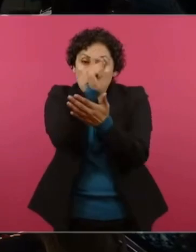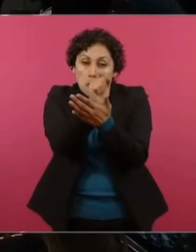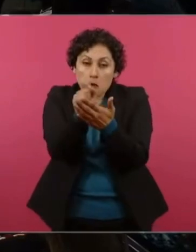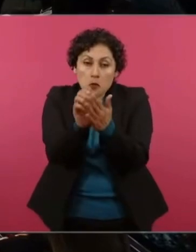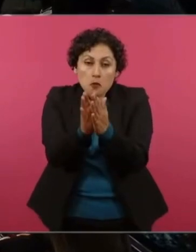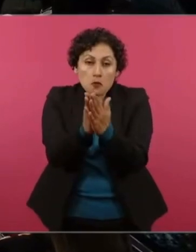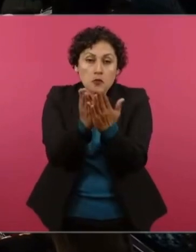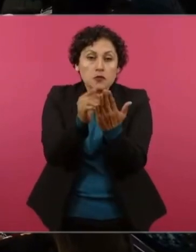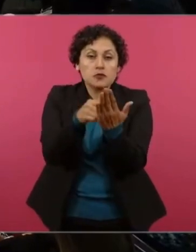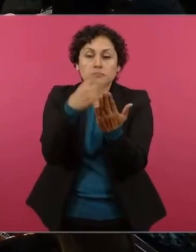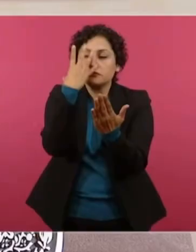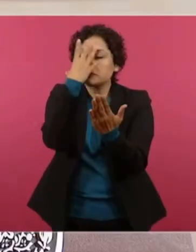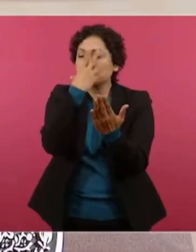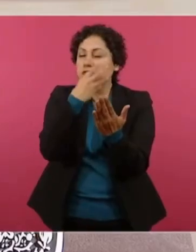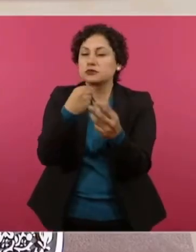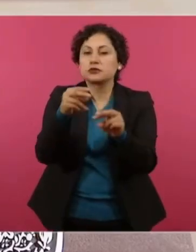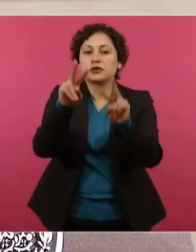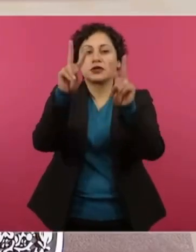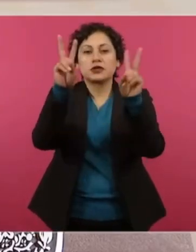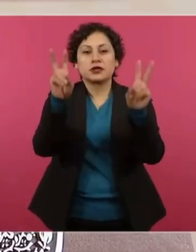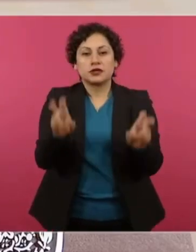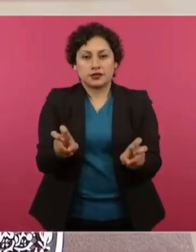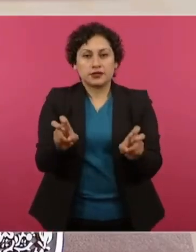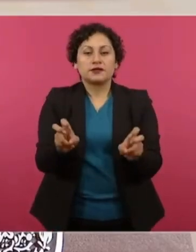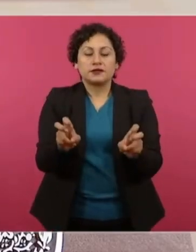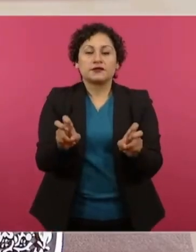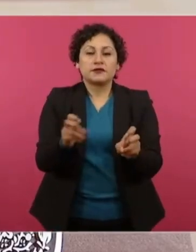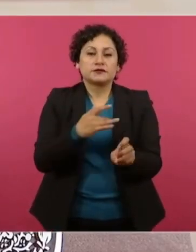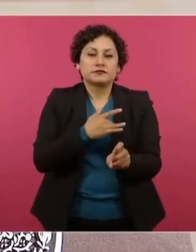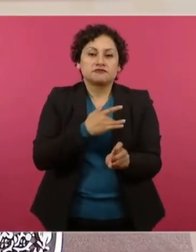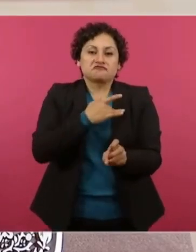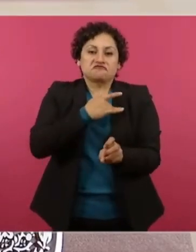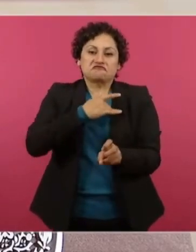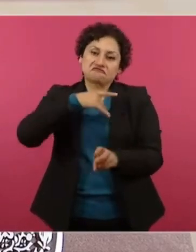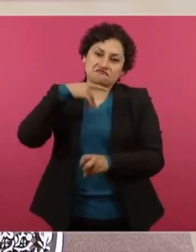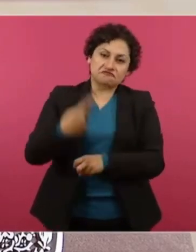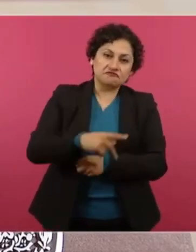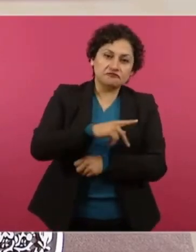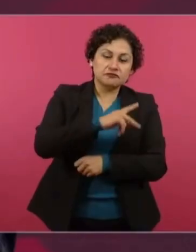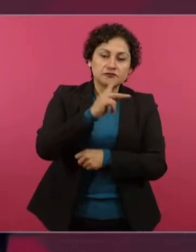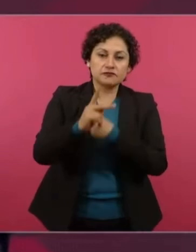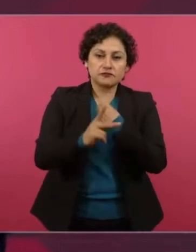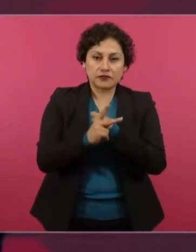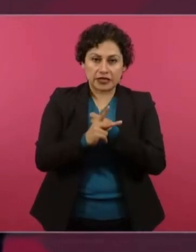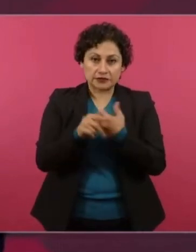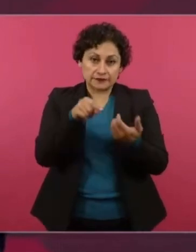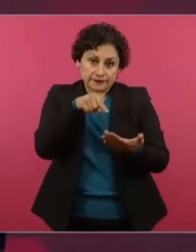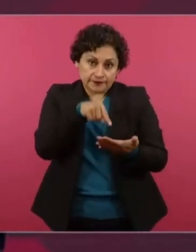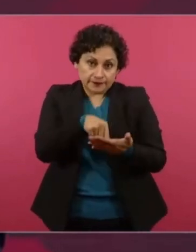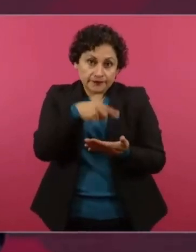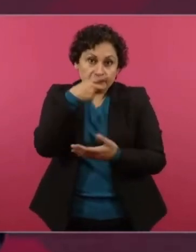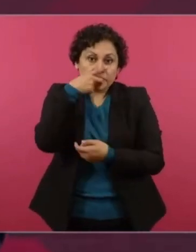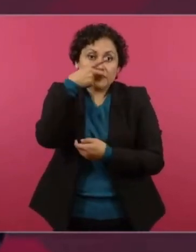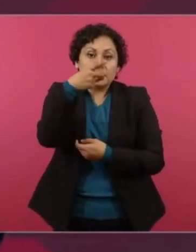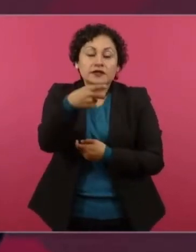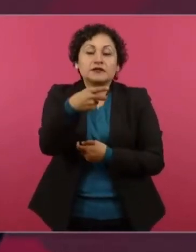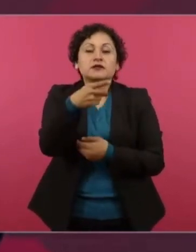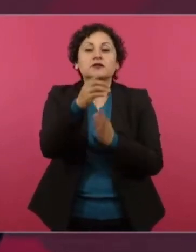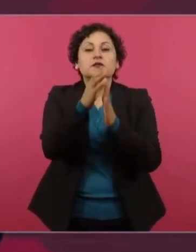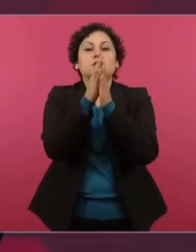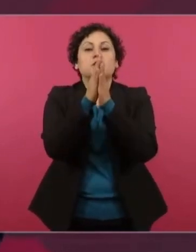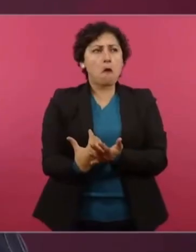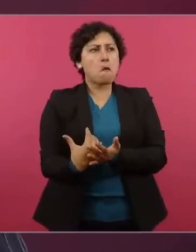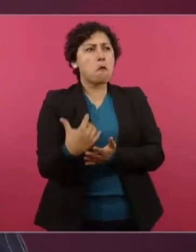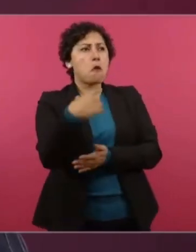nación. Y una de las proclamas de Morelos era que se modere la indigencia y la